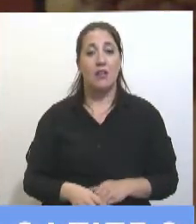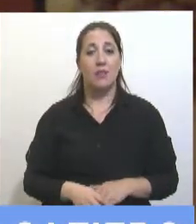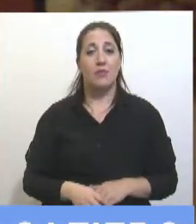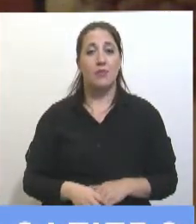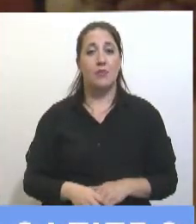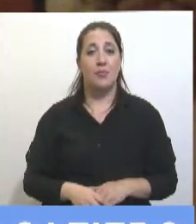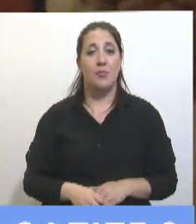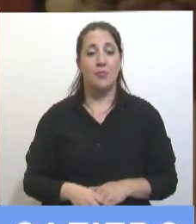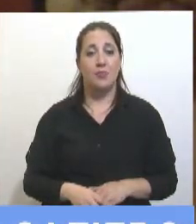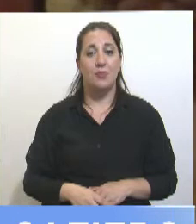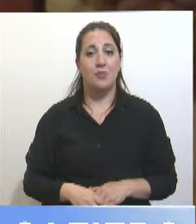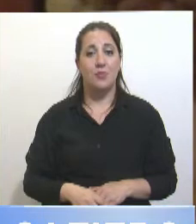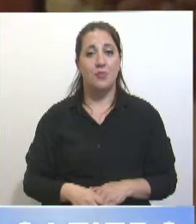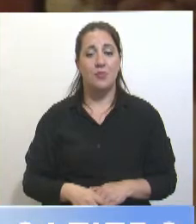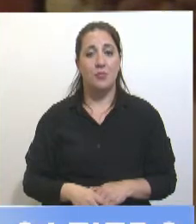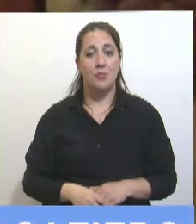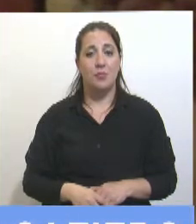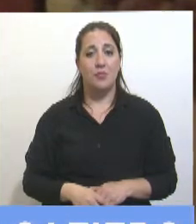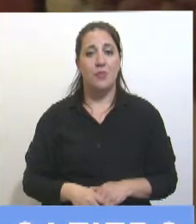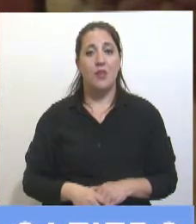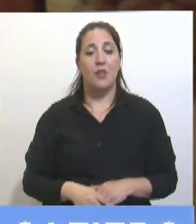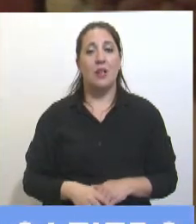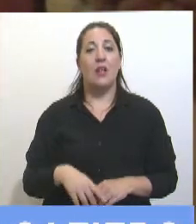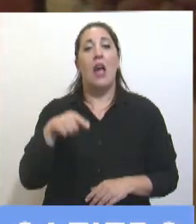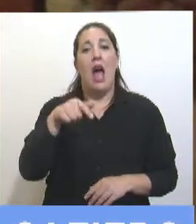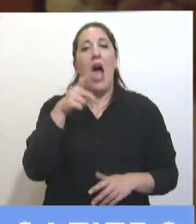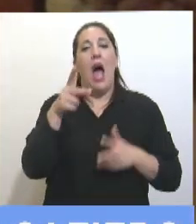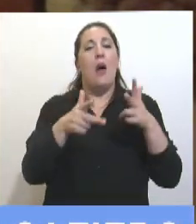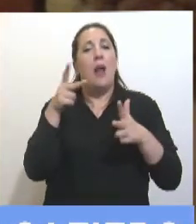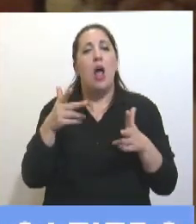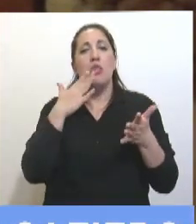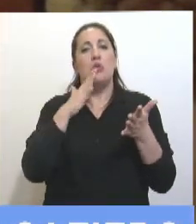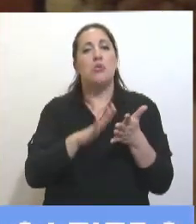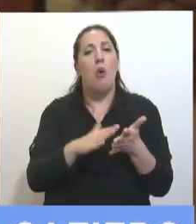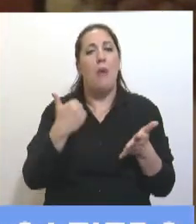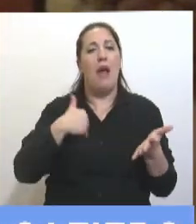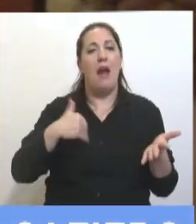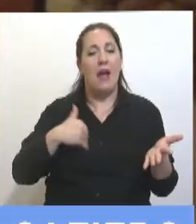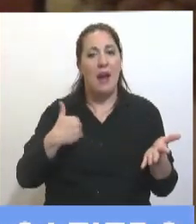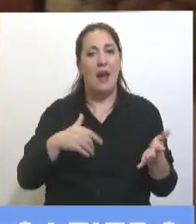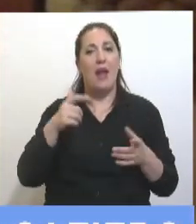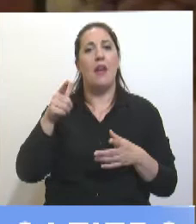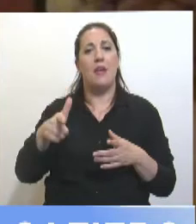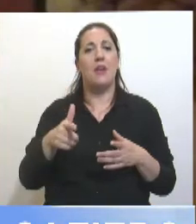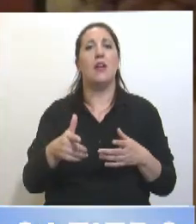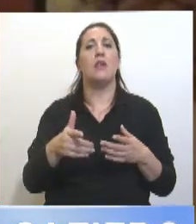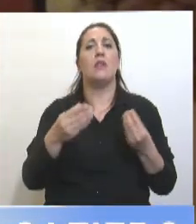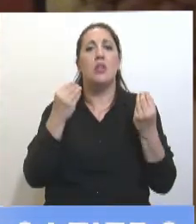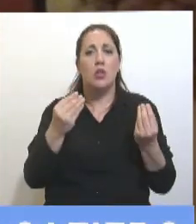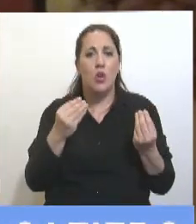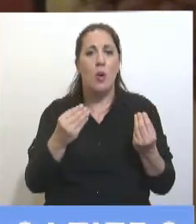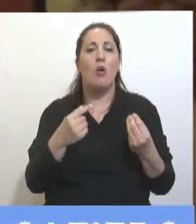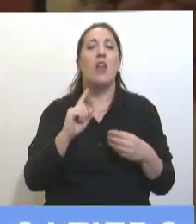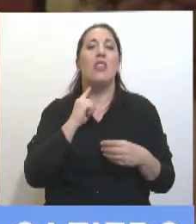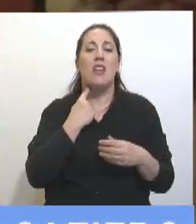lo que hablando de la mesa de los argentinos, logramos perder 13 millones de cabezas